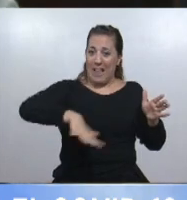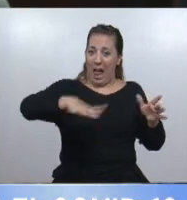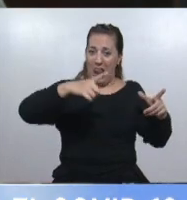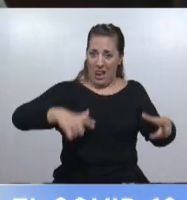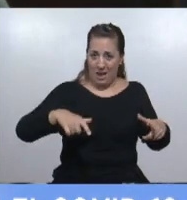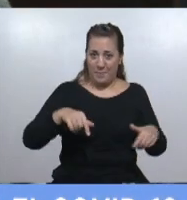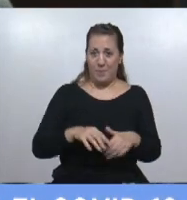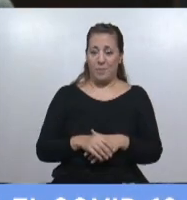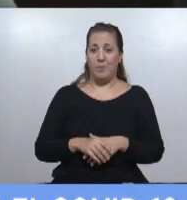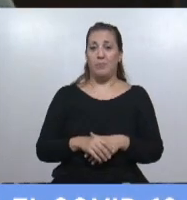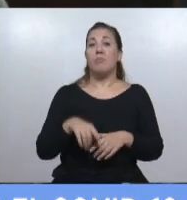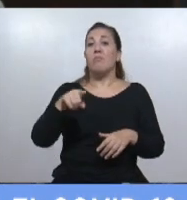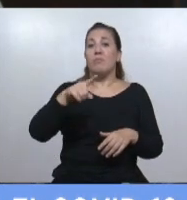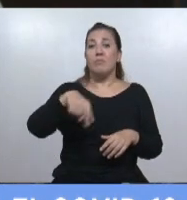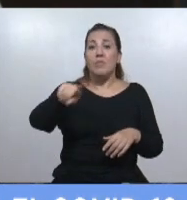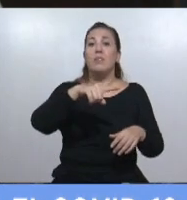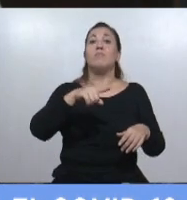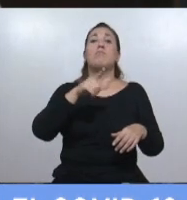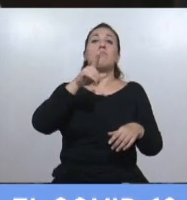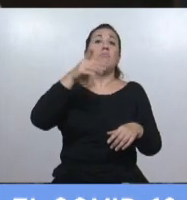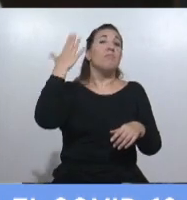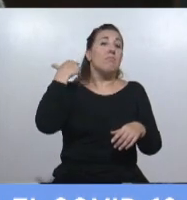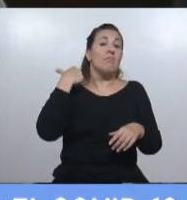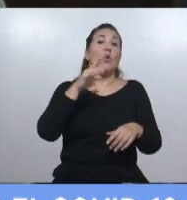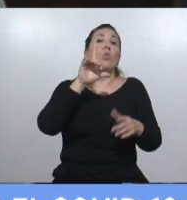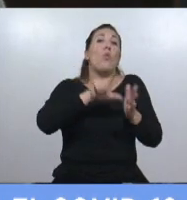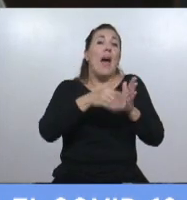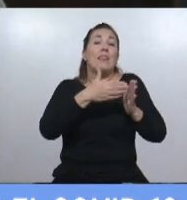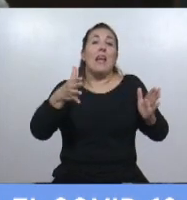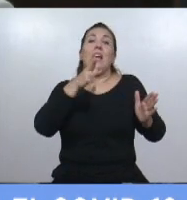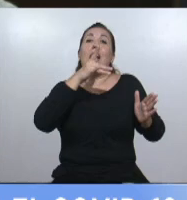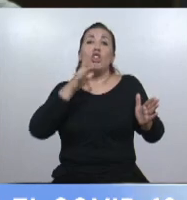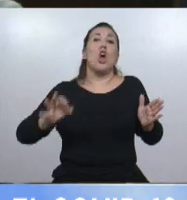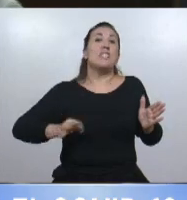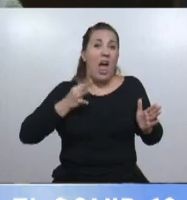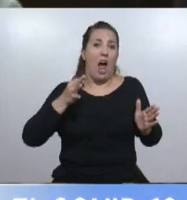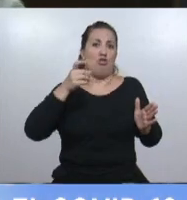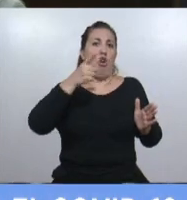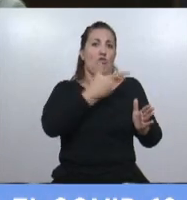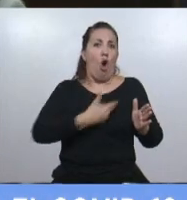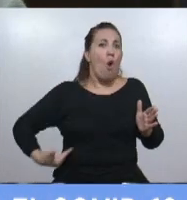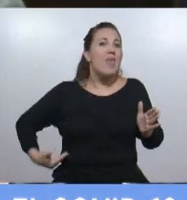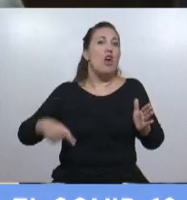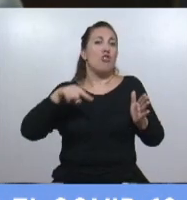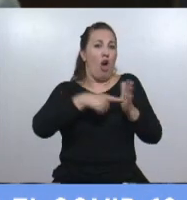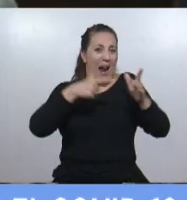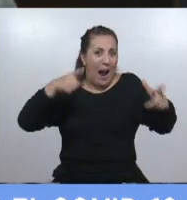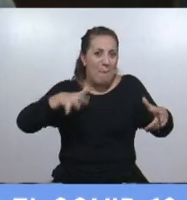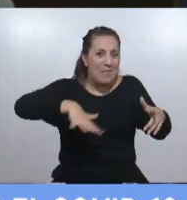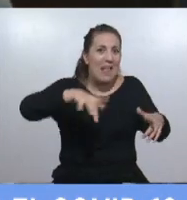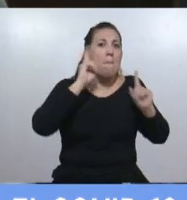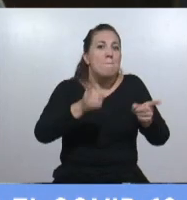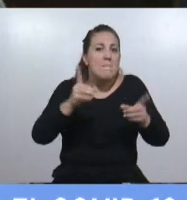mientras son gobierno en ciudad de Buenos Aires hace 14 años. hace 14 años en la ciudad de Buenos Aires